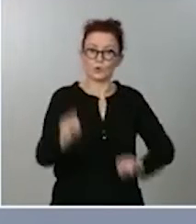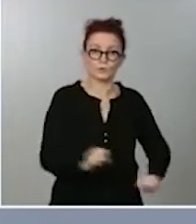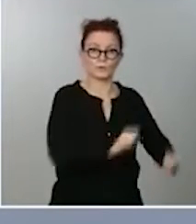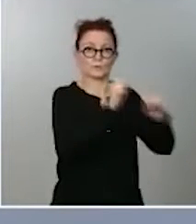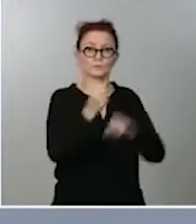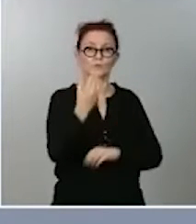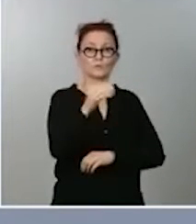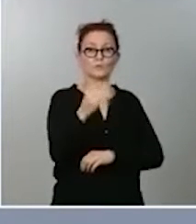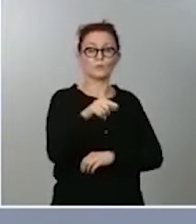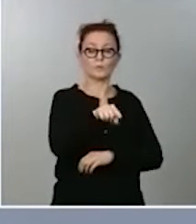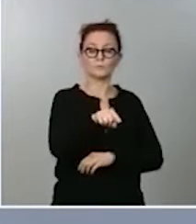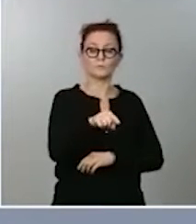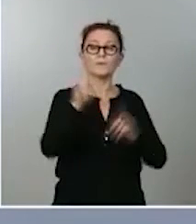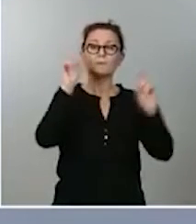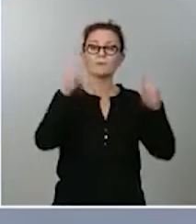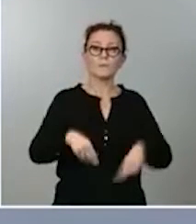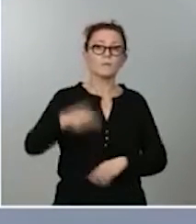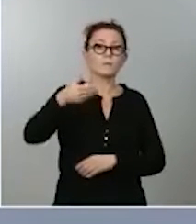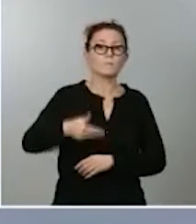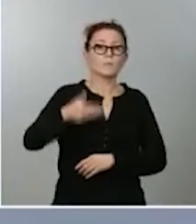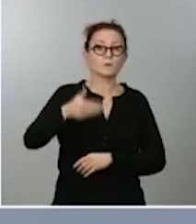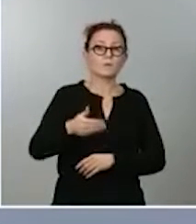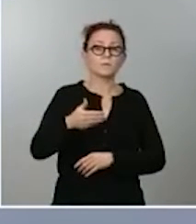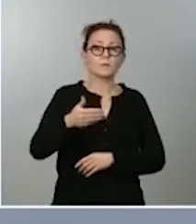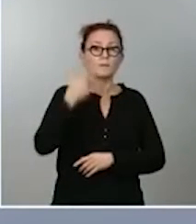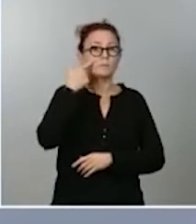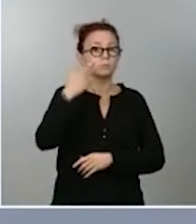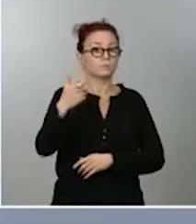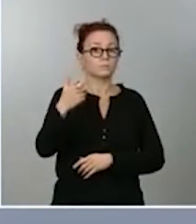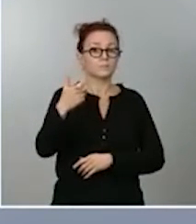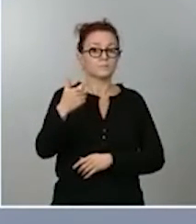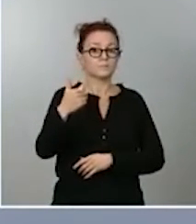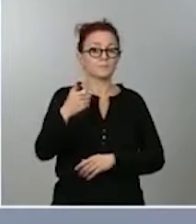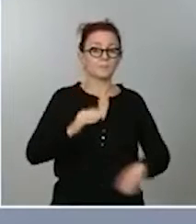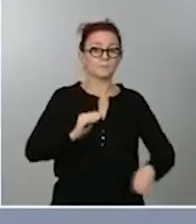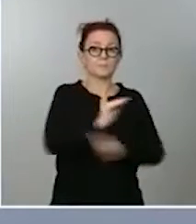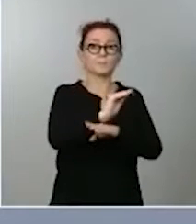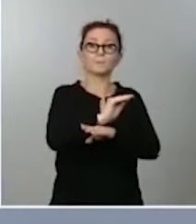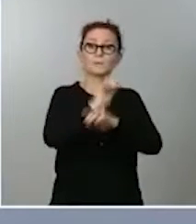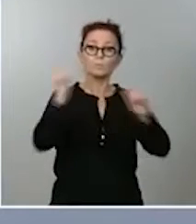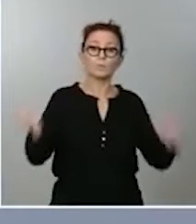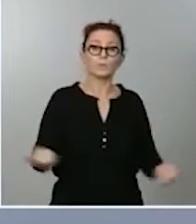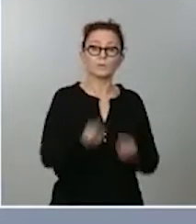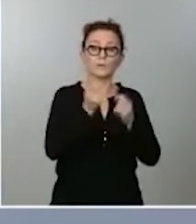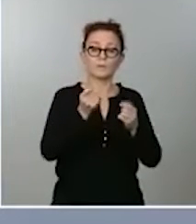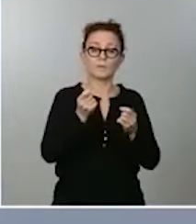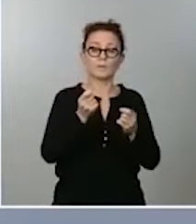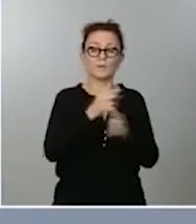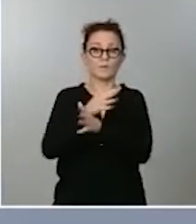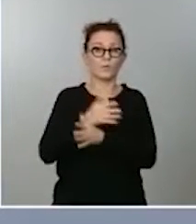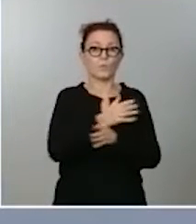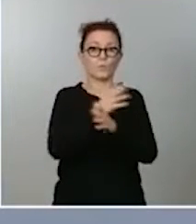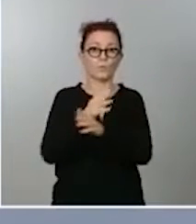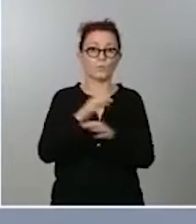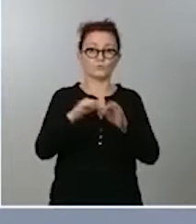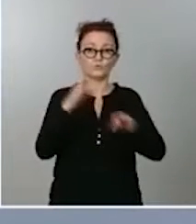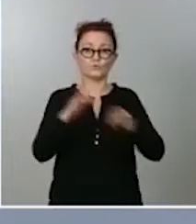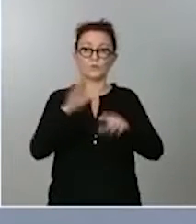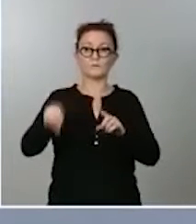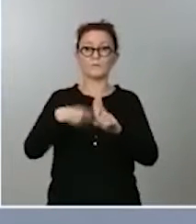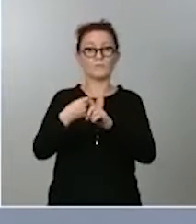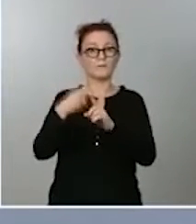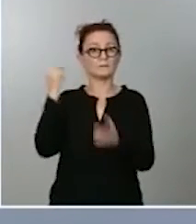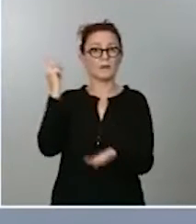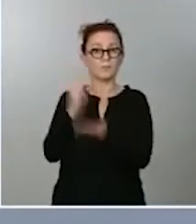importante también señalar que las inversiones en publicidad sobre juegos de azar y de apuestas se han disparado en los últimos años,